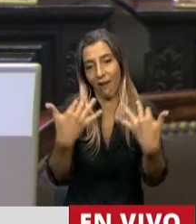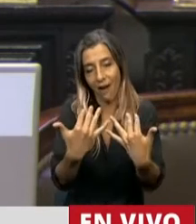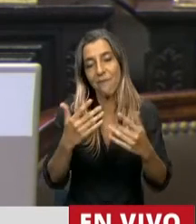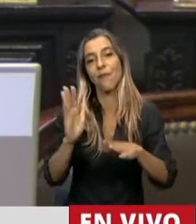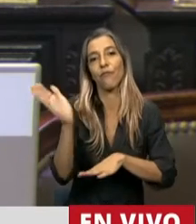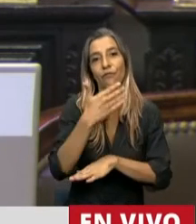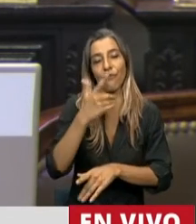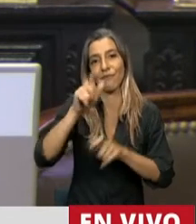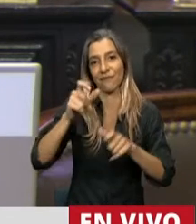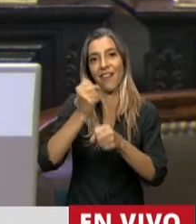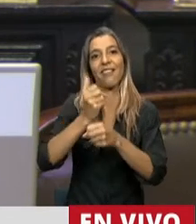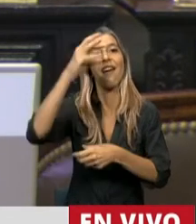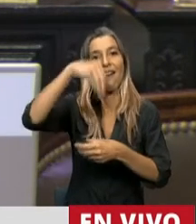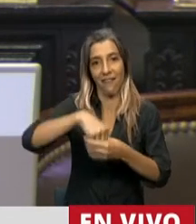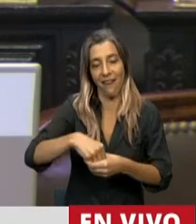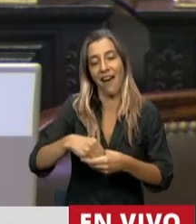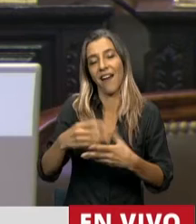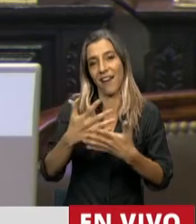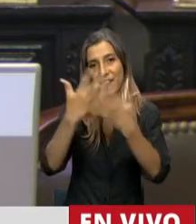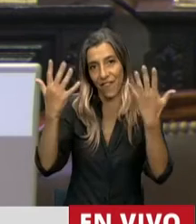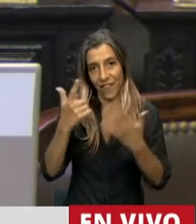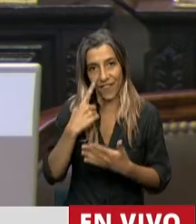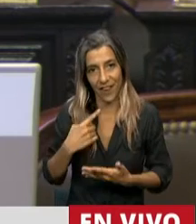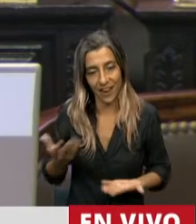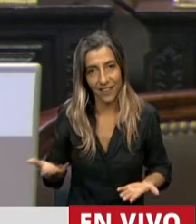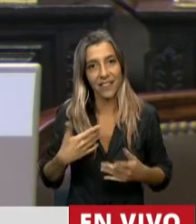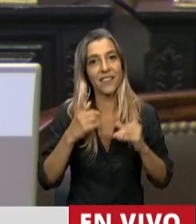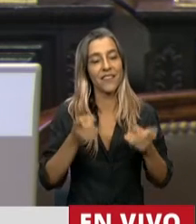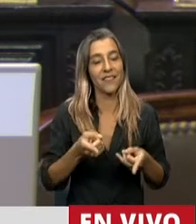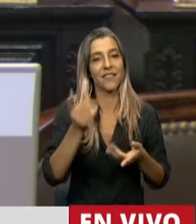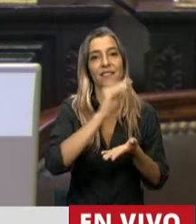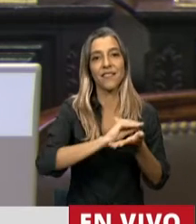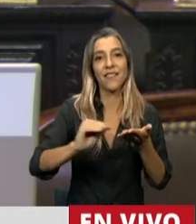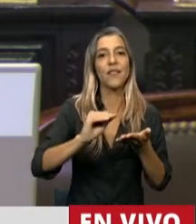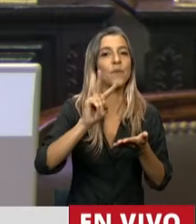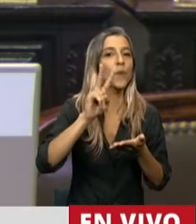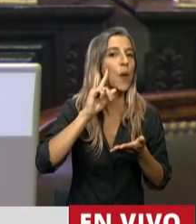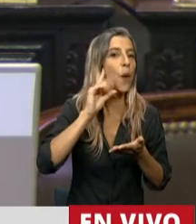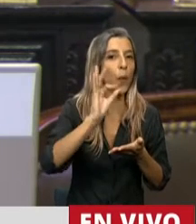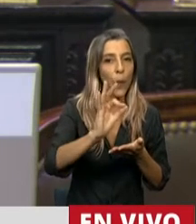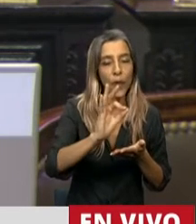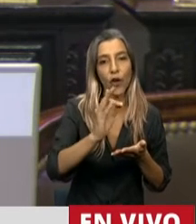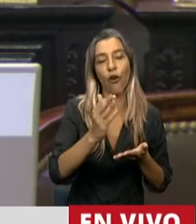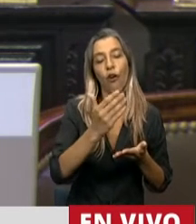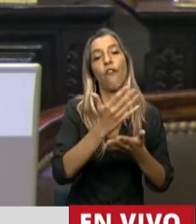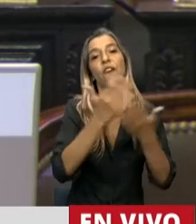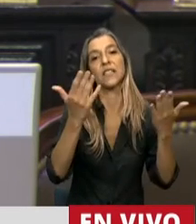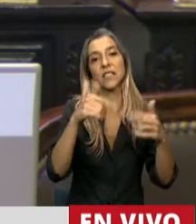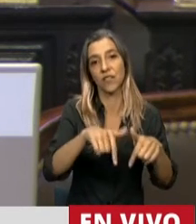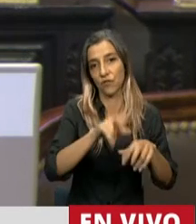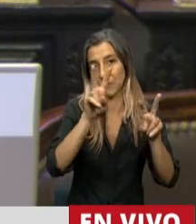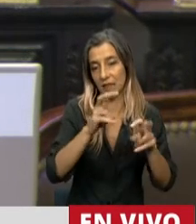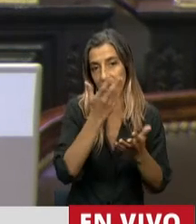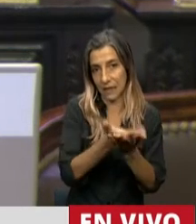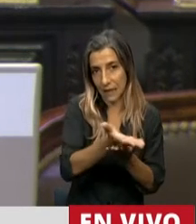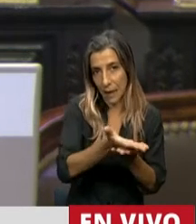trabajamos acá. Felicitar a Alejandra, a la diputada por Córdoba, Alejandra Vigo, y su esfuerzo por este tema que